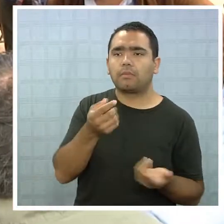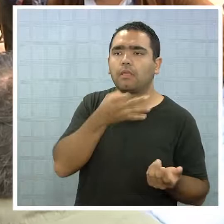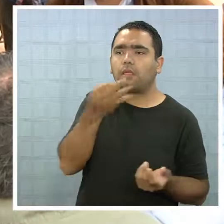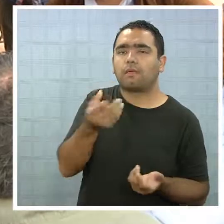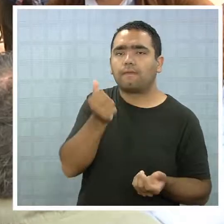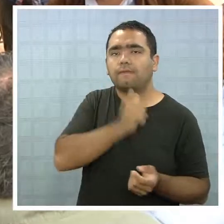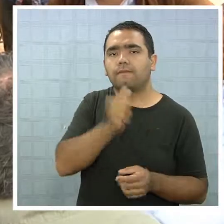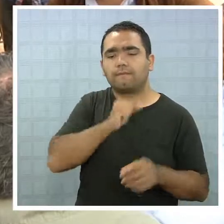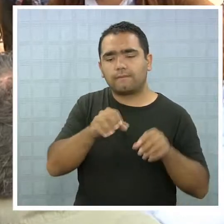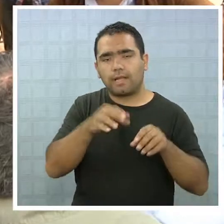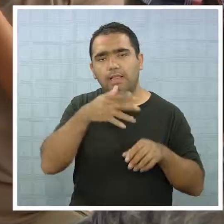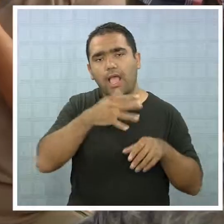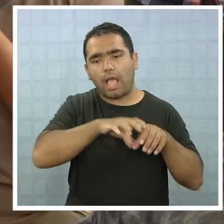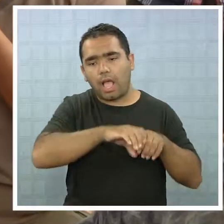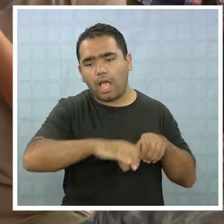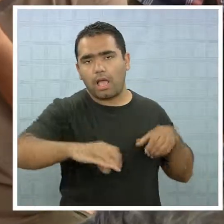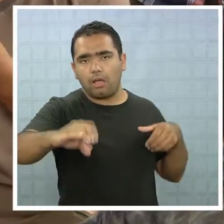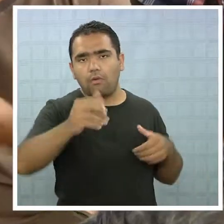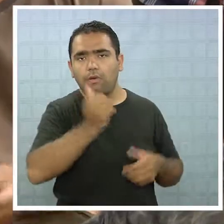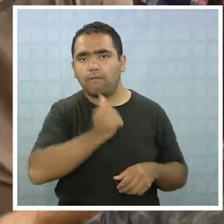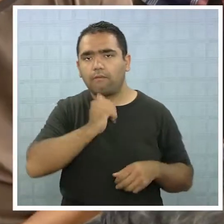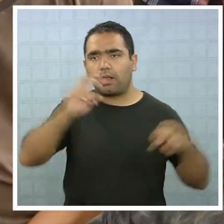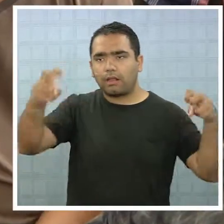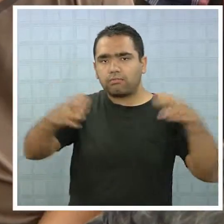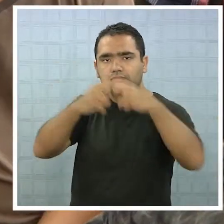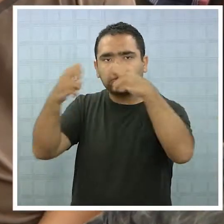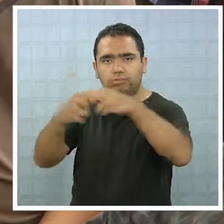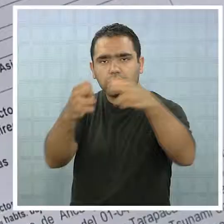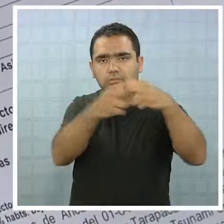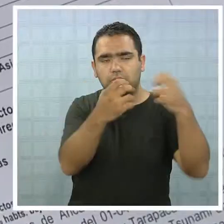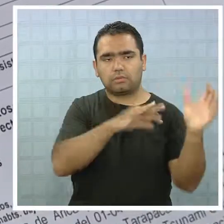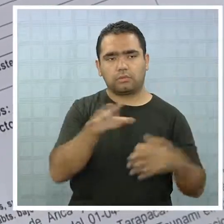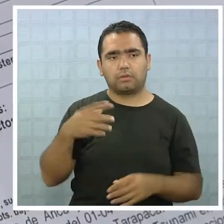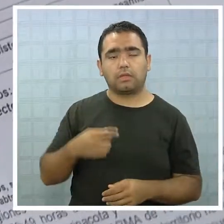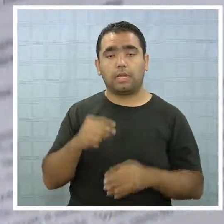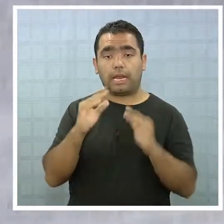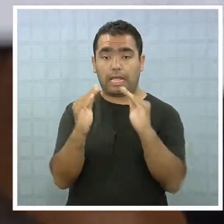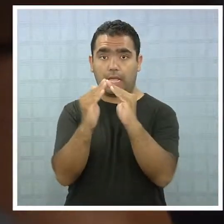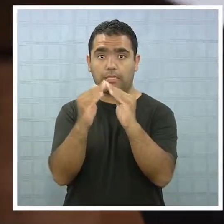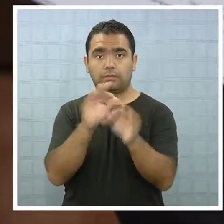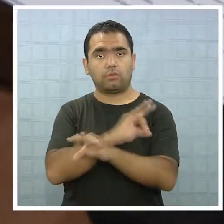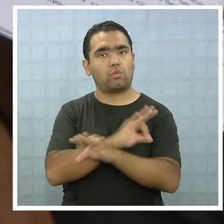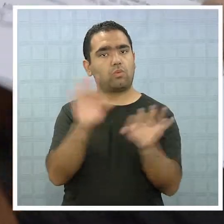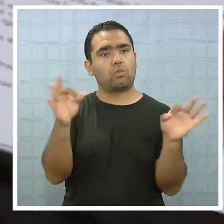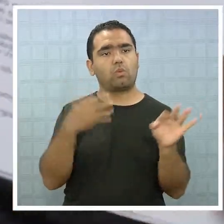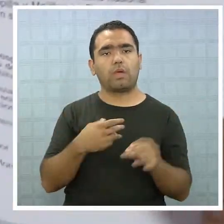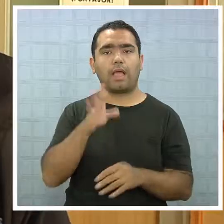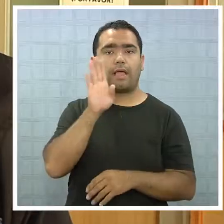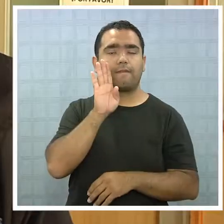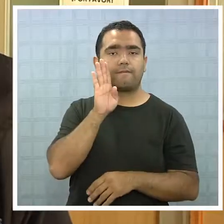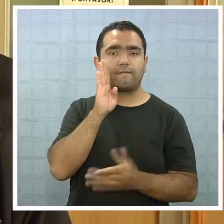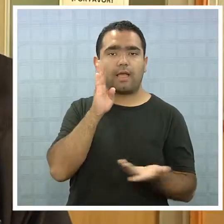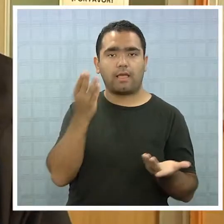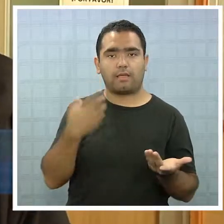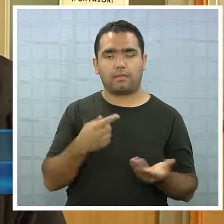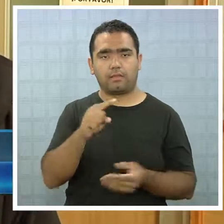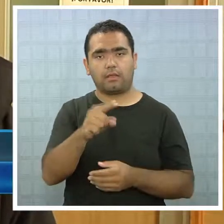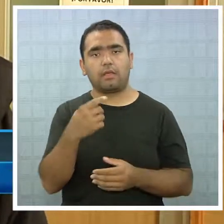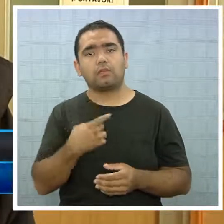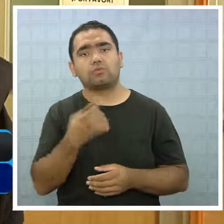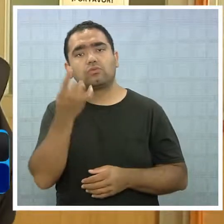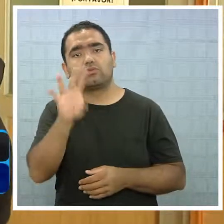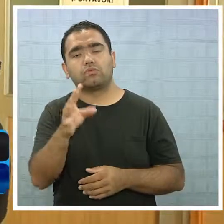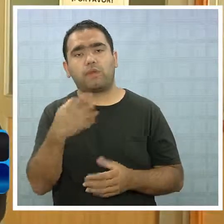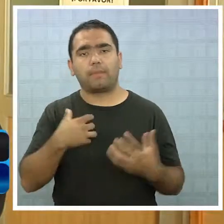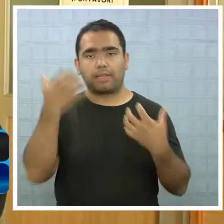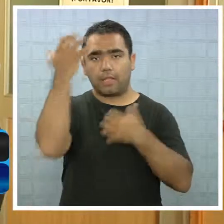alcantarillado e iluminación. Las viviendas nunca han tenido baño privado. Son baterías de duchas para hombres